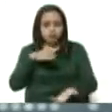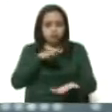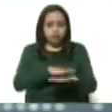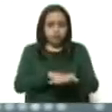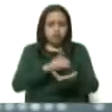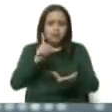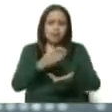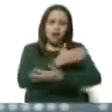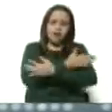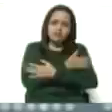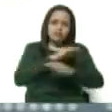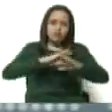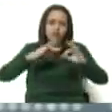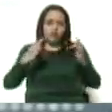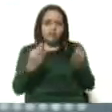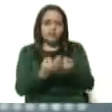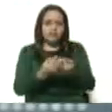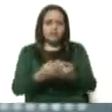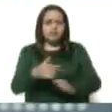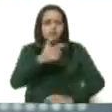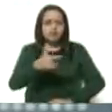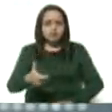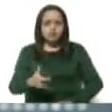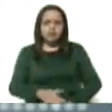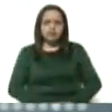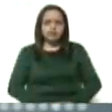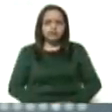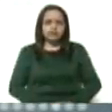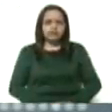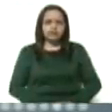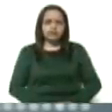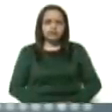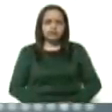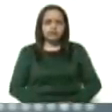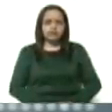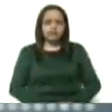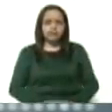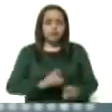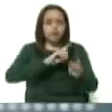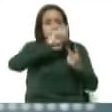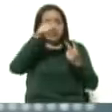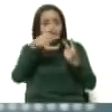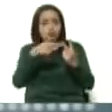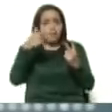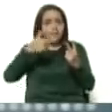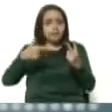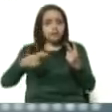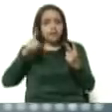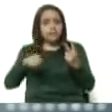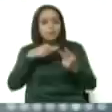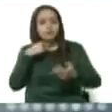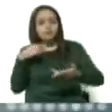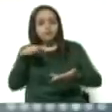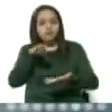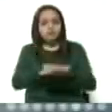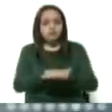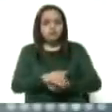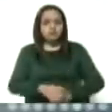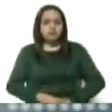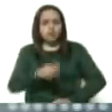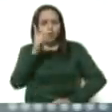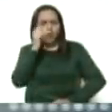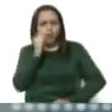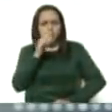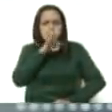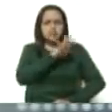familiares y allegados. El otro paciente que lamentablemente falleció es un señor de